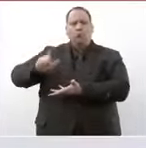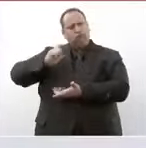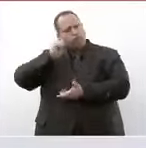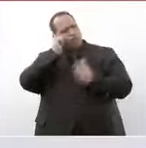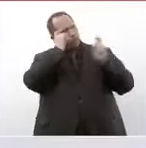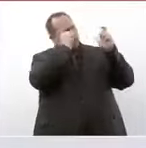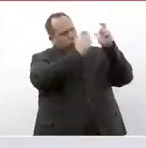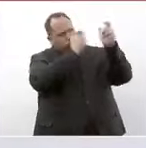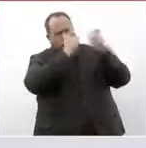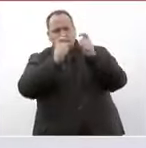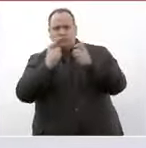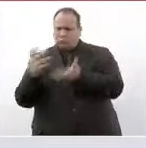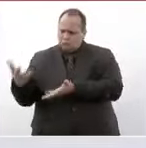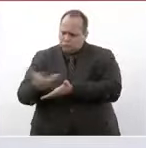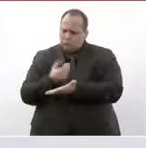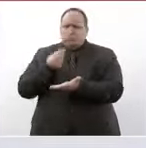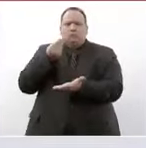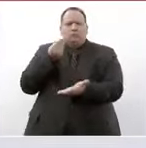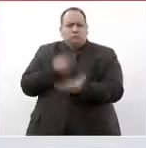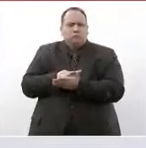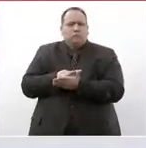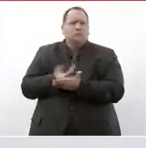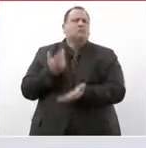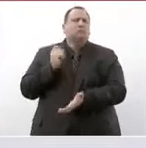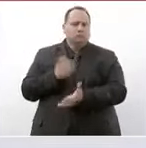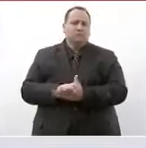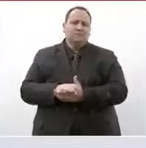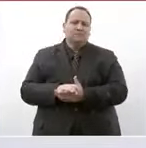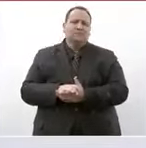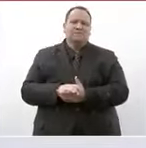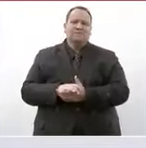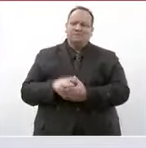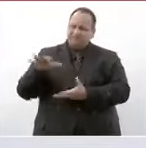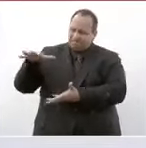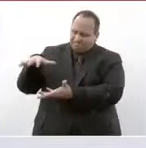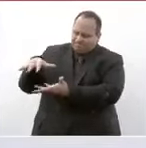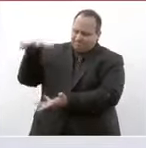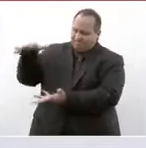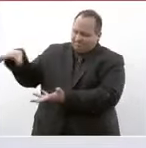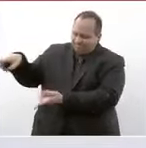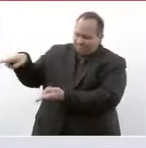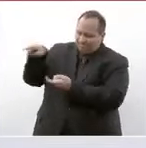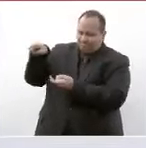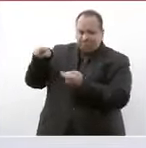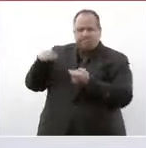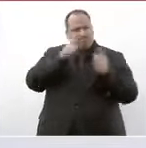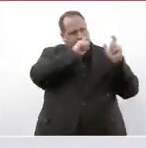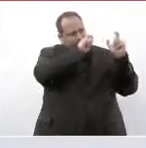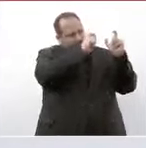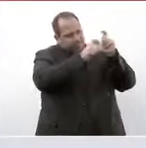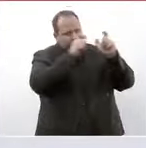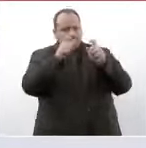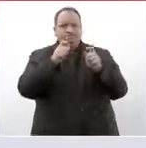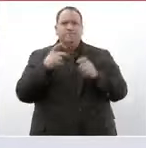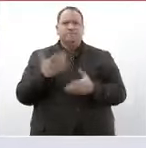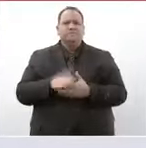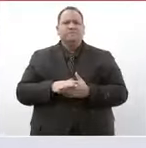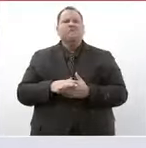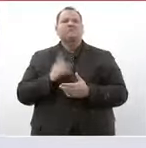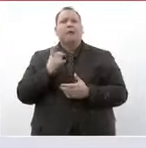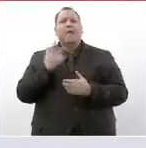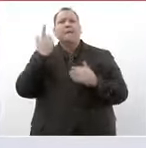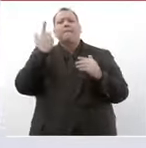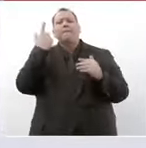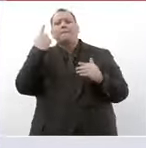con los recursos de este fideicomiso que tiene que ver con